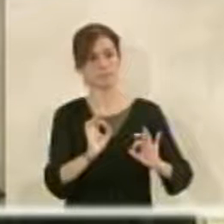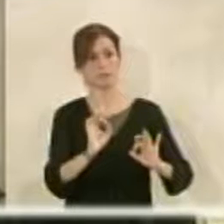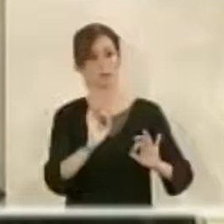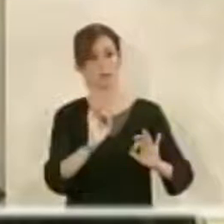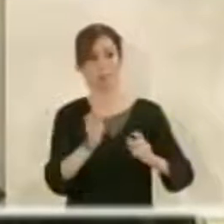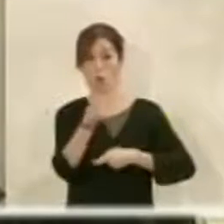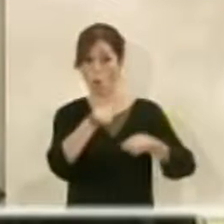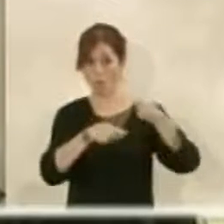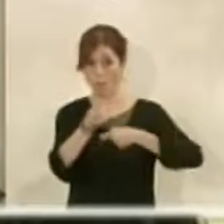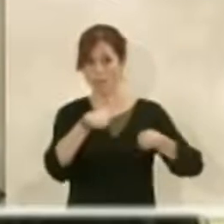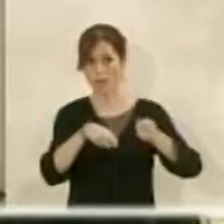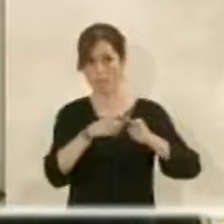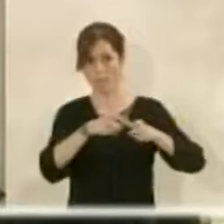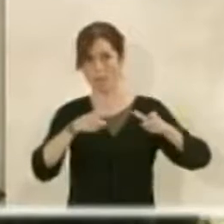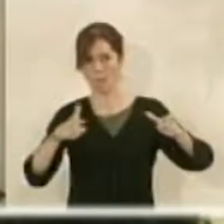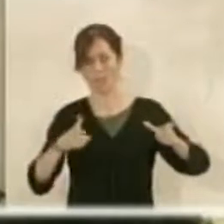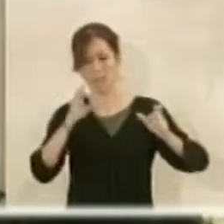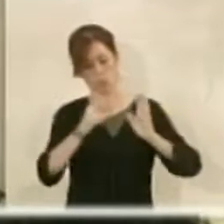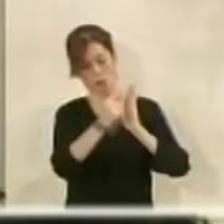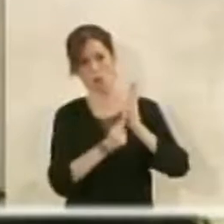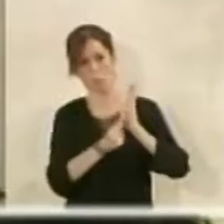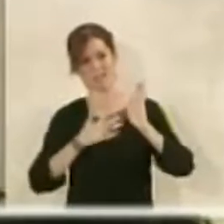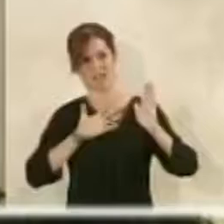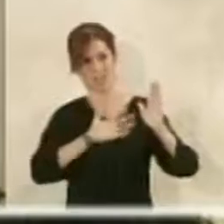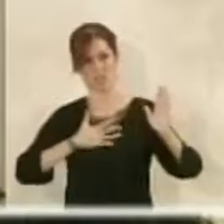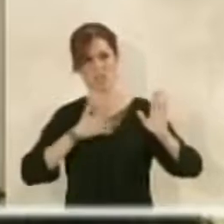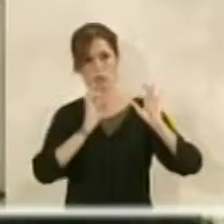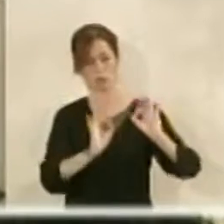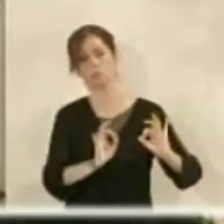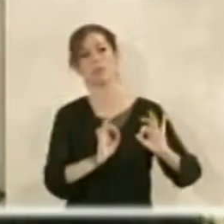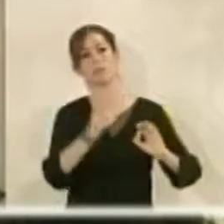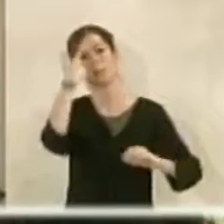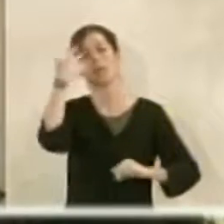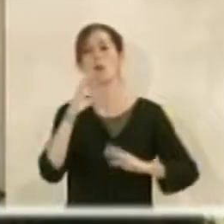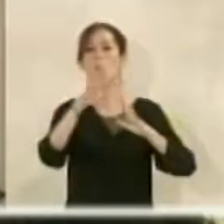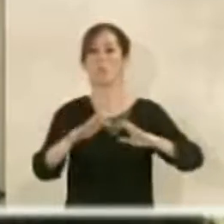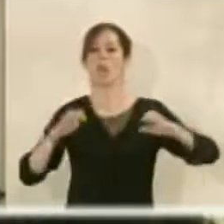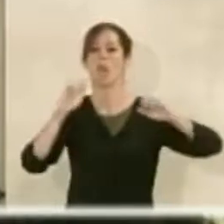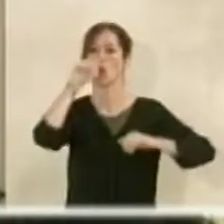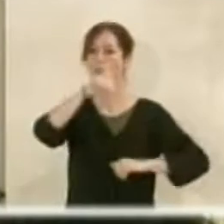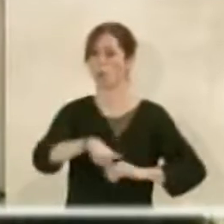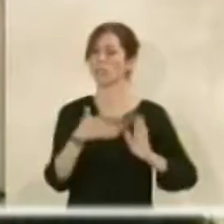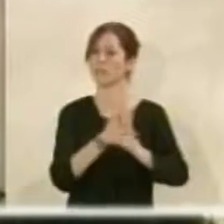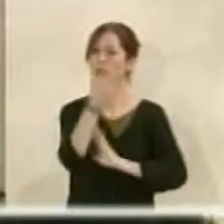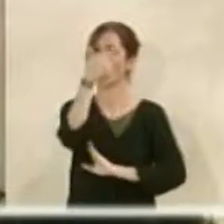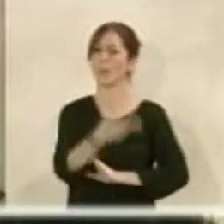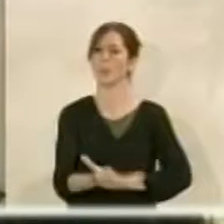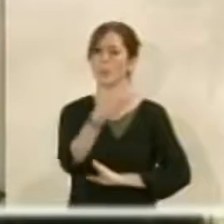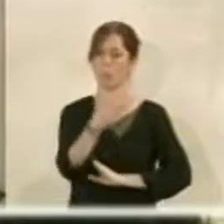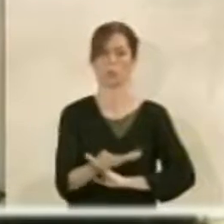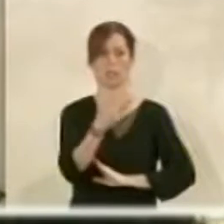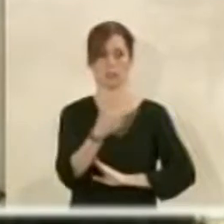se va a ver de sobra satisfecho en este mandato y, por tanto, creo que el pleno de hoy es un día importante para la ciudad